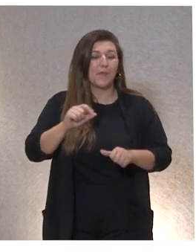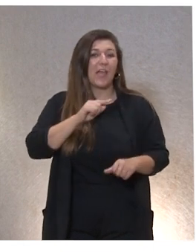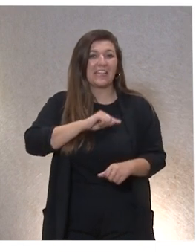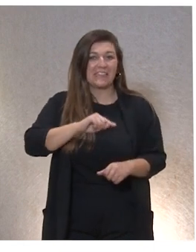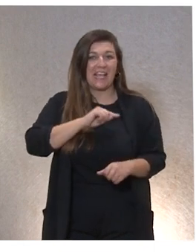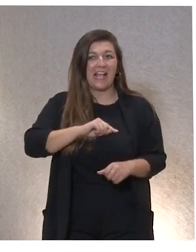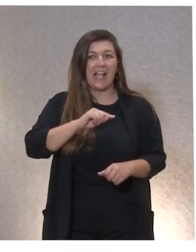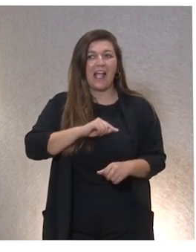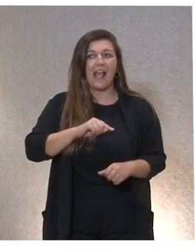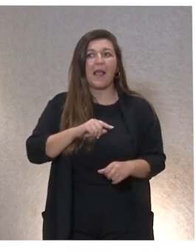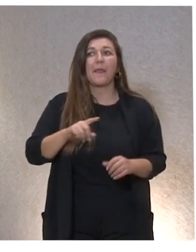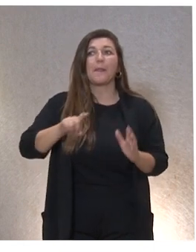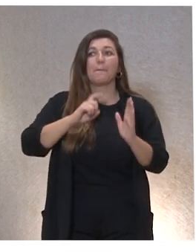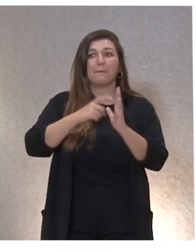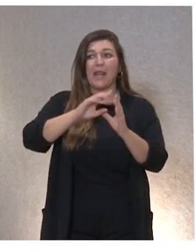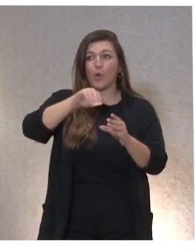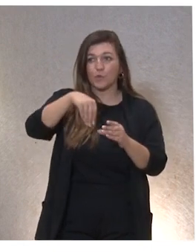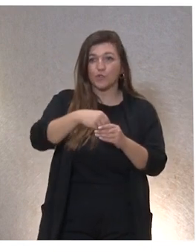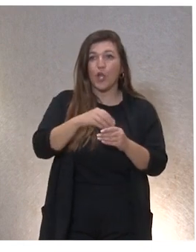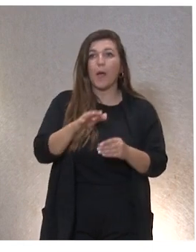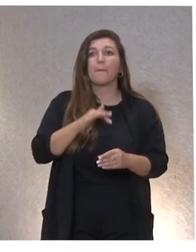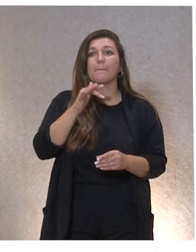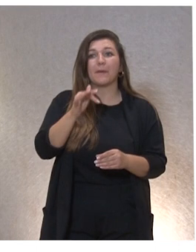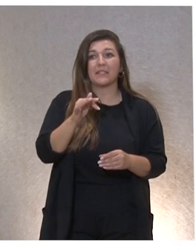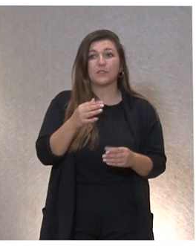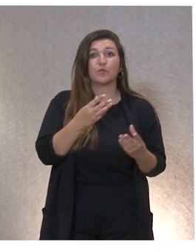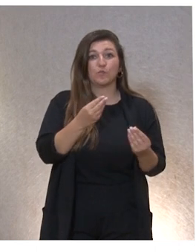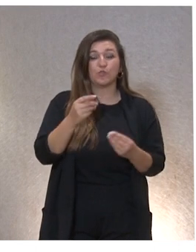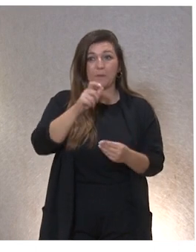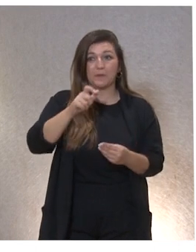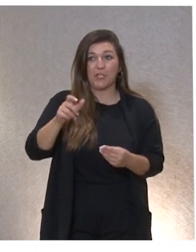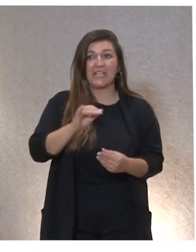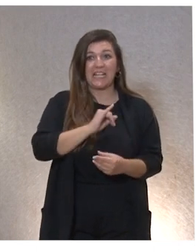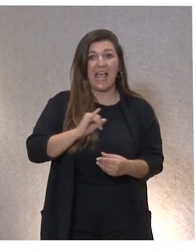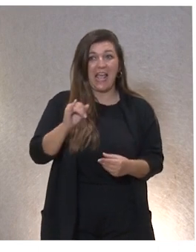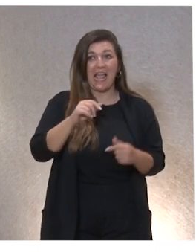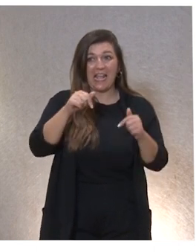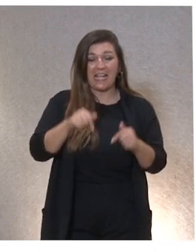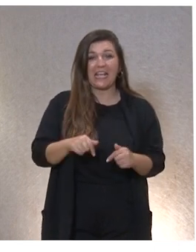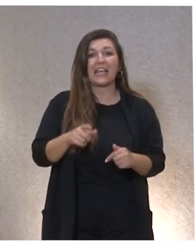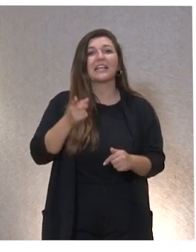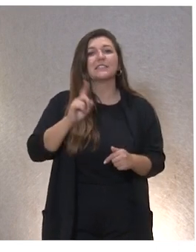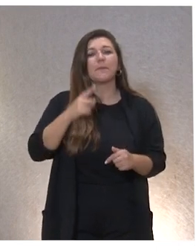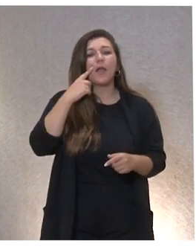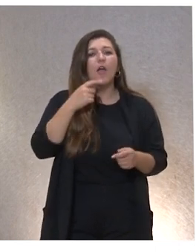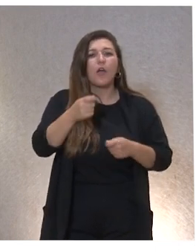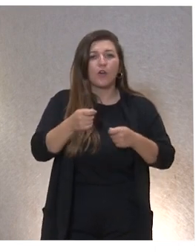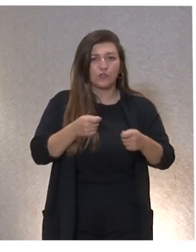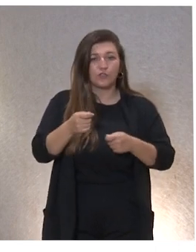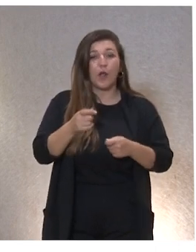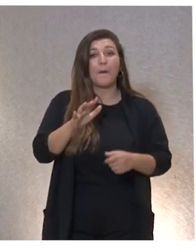de ética de plena inclusión y muchos de los que estamos aquí también los manejamos los utilizamos en la deliberación